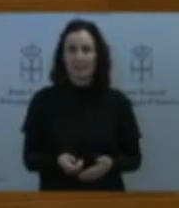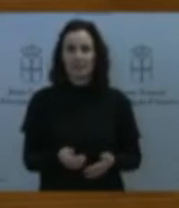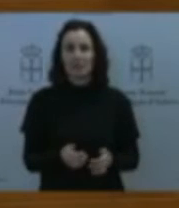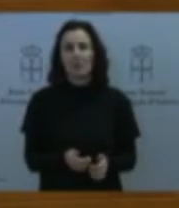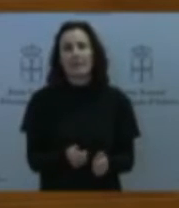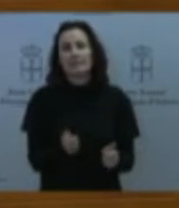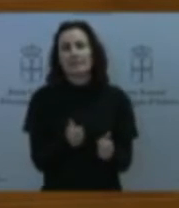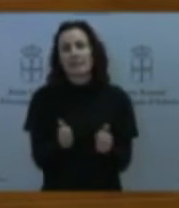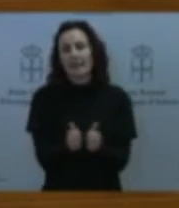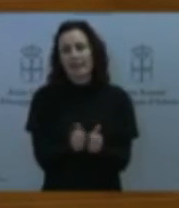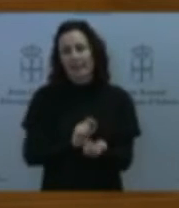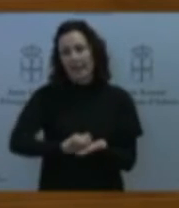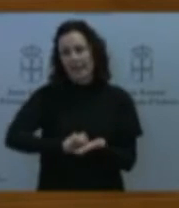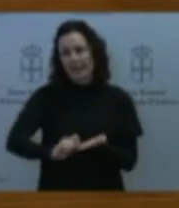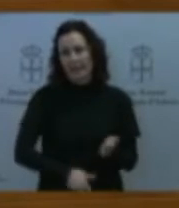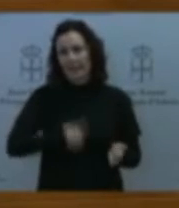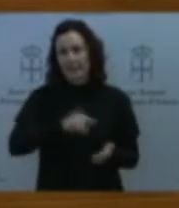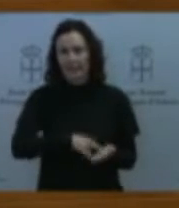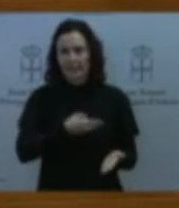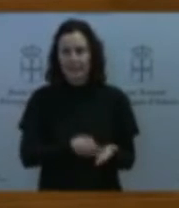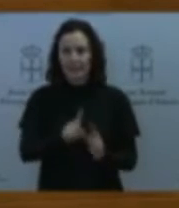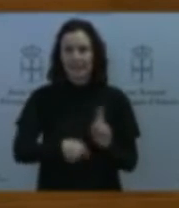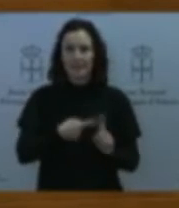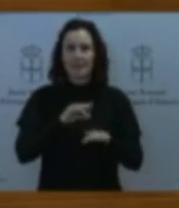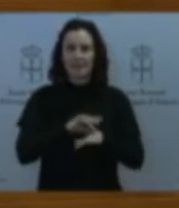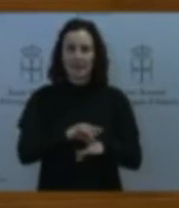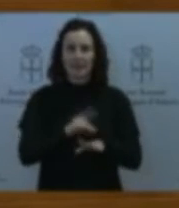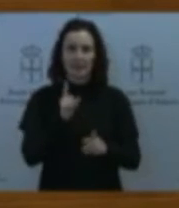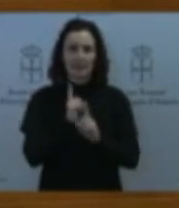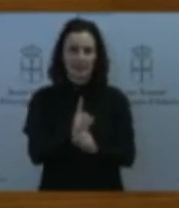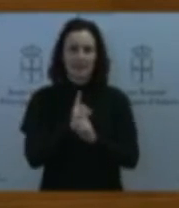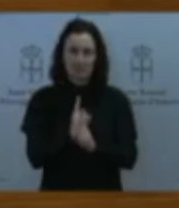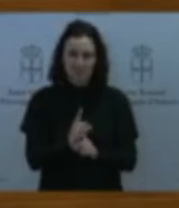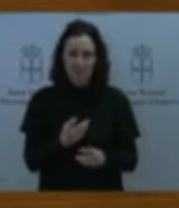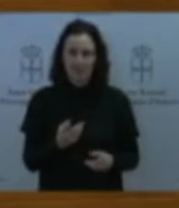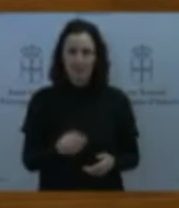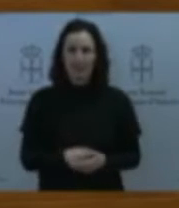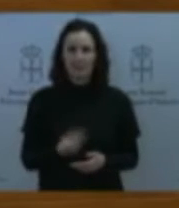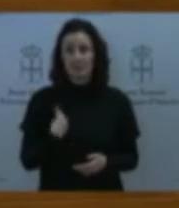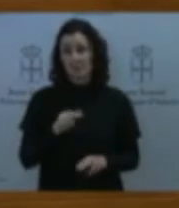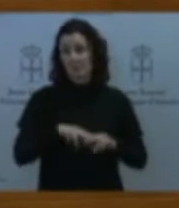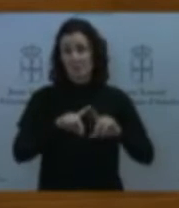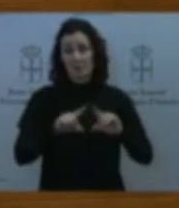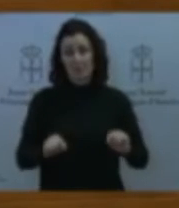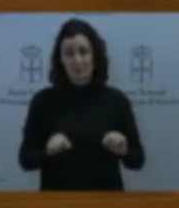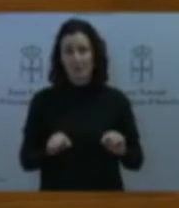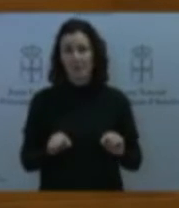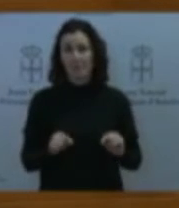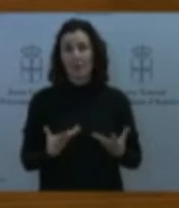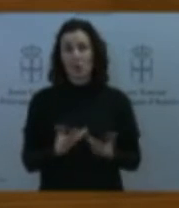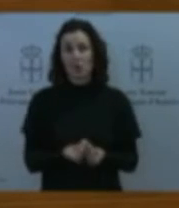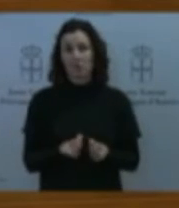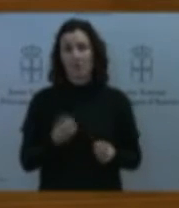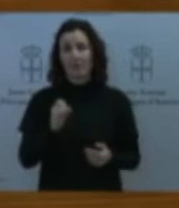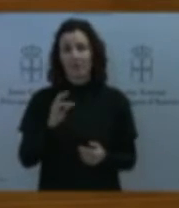Agencia de Transportes del Principado junto con el consorcio que también opinan algunas de